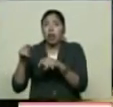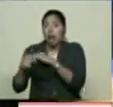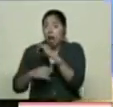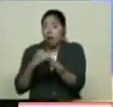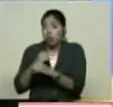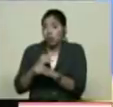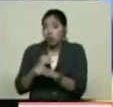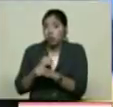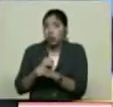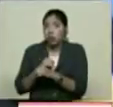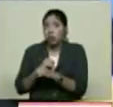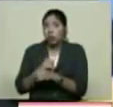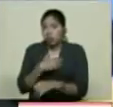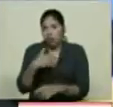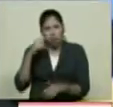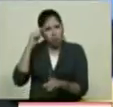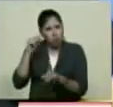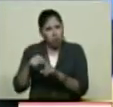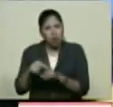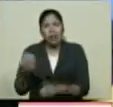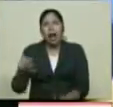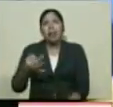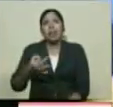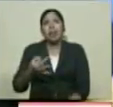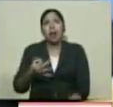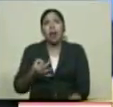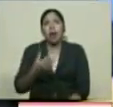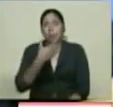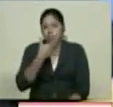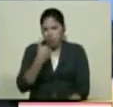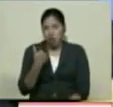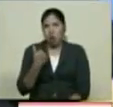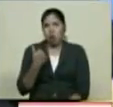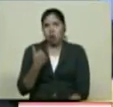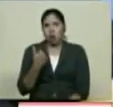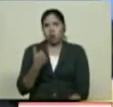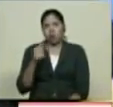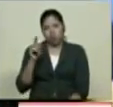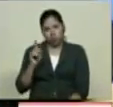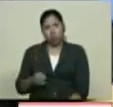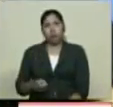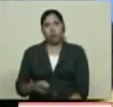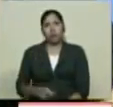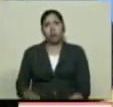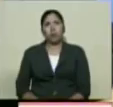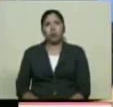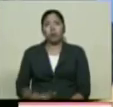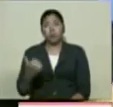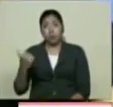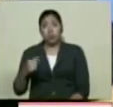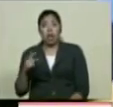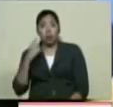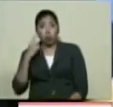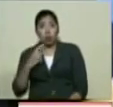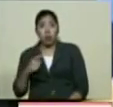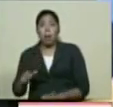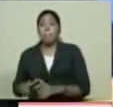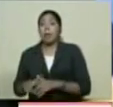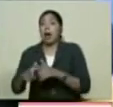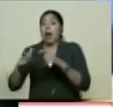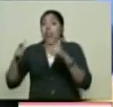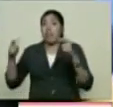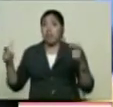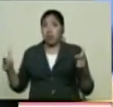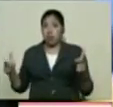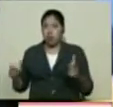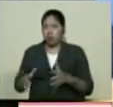Es mejorar La calidad De nuestros competidores Y así nosotros También lo estamos viendo Desde allá Es la masificación Pero también La